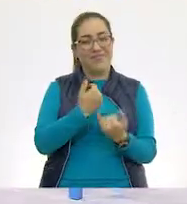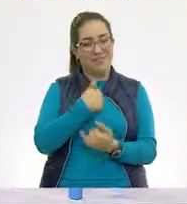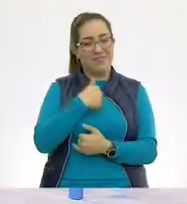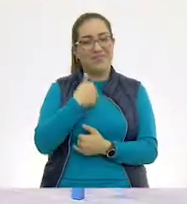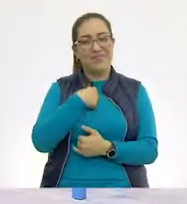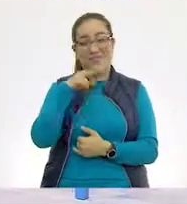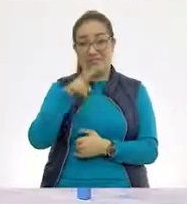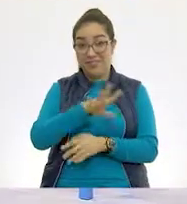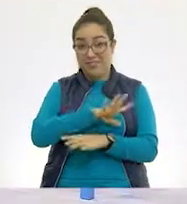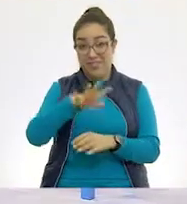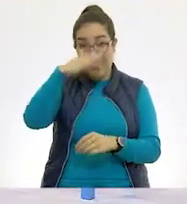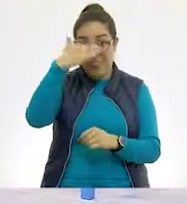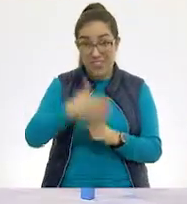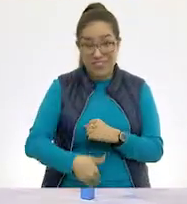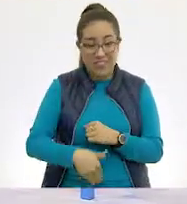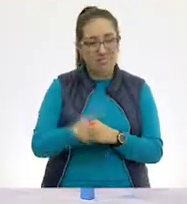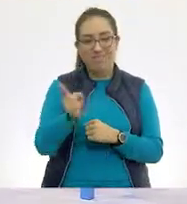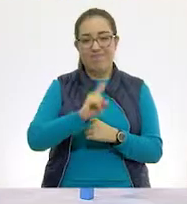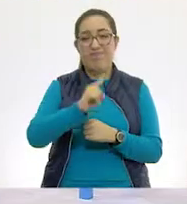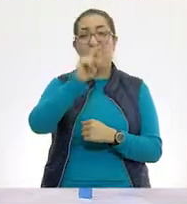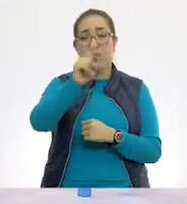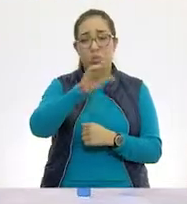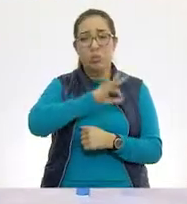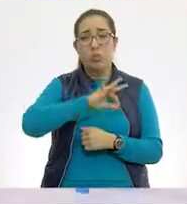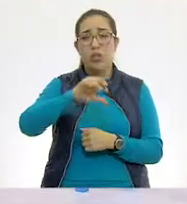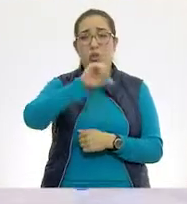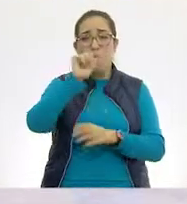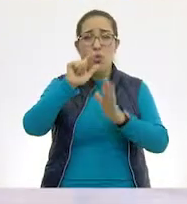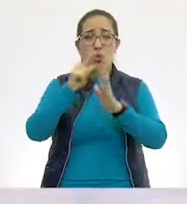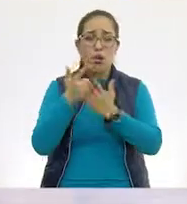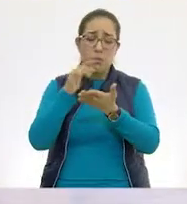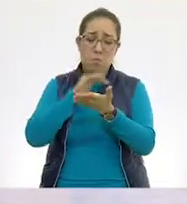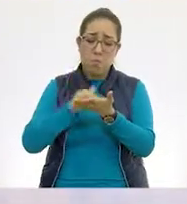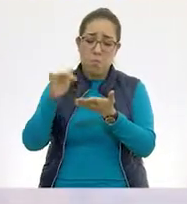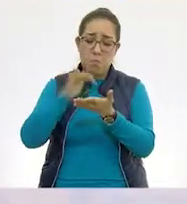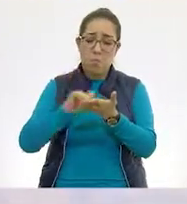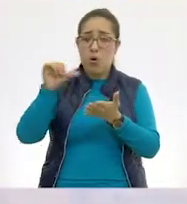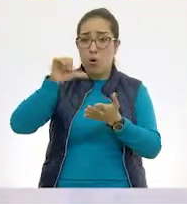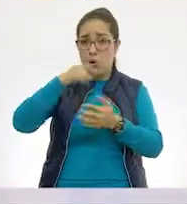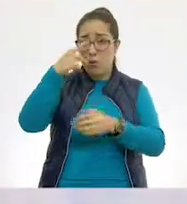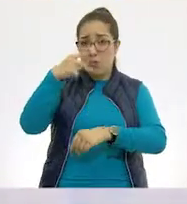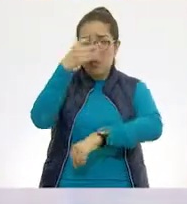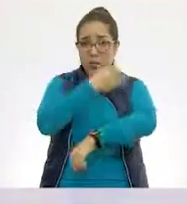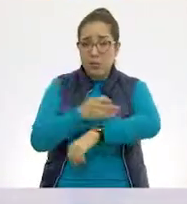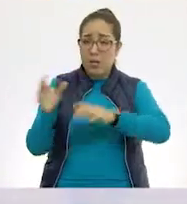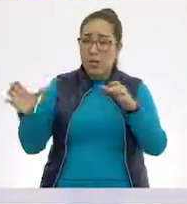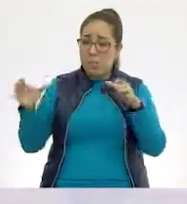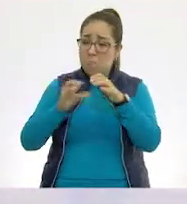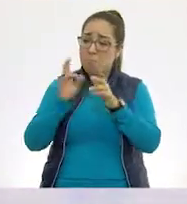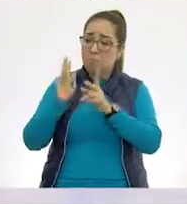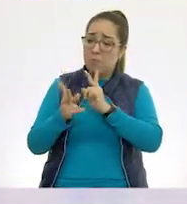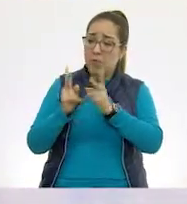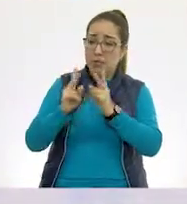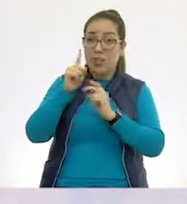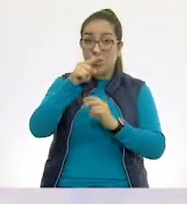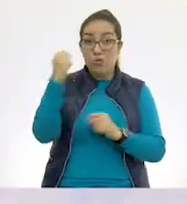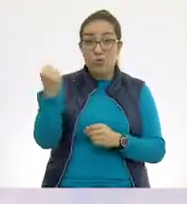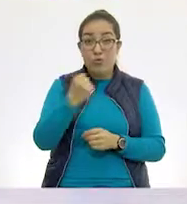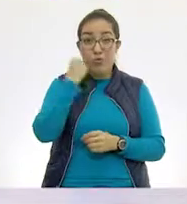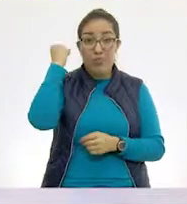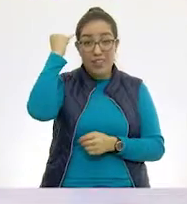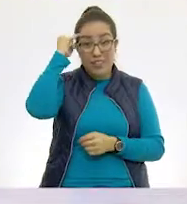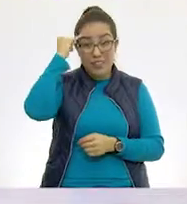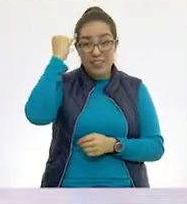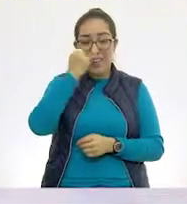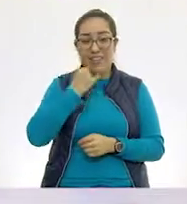Pero esto no ha acabado, ¿eh? Si te es posible, consulta otros libros y comenta el tema del día de hoy con tu familia. Si tienen la fortuna de hablar una lengua indígena,